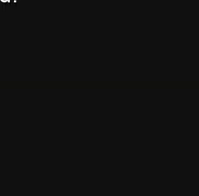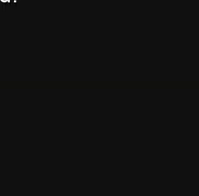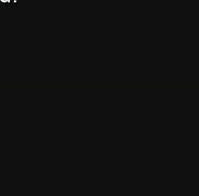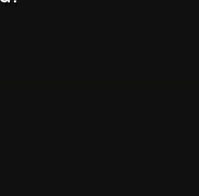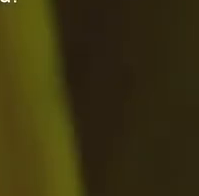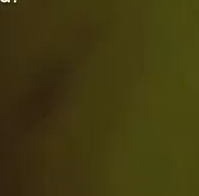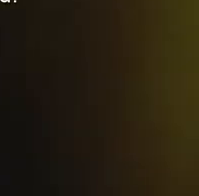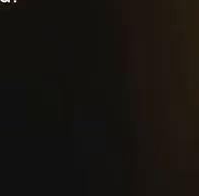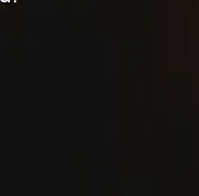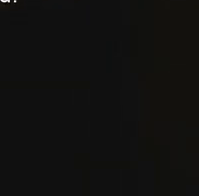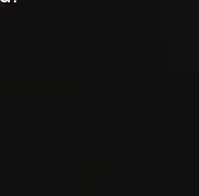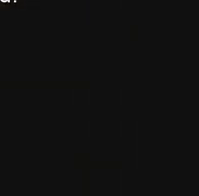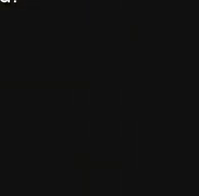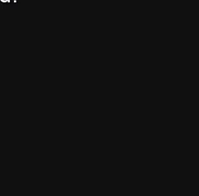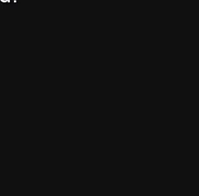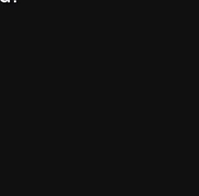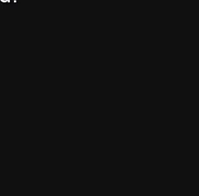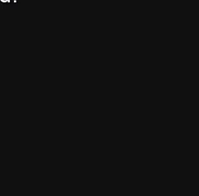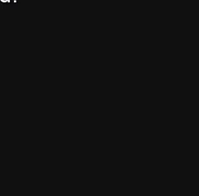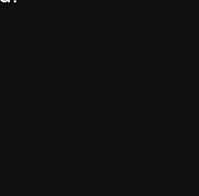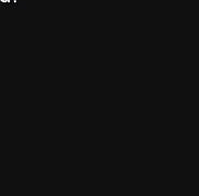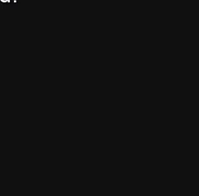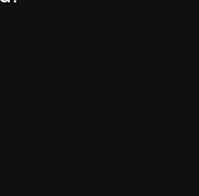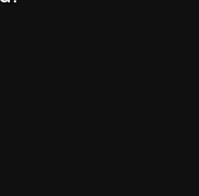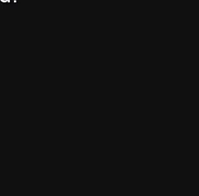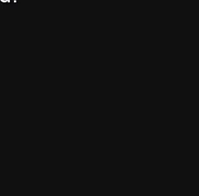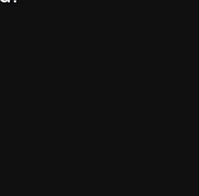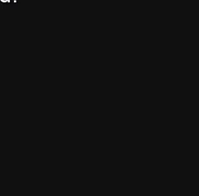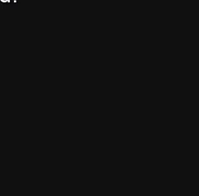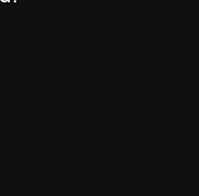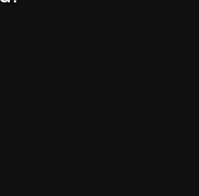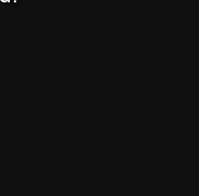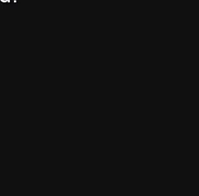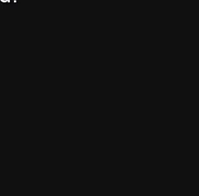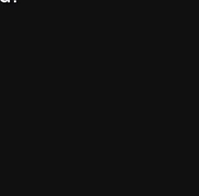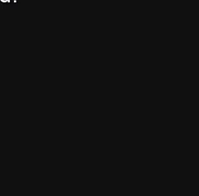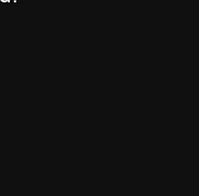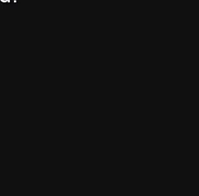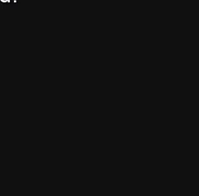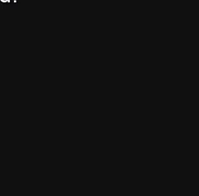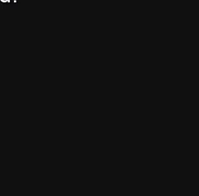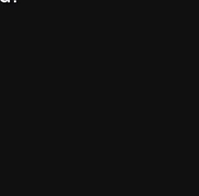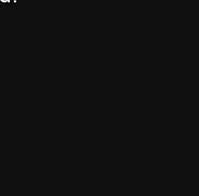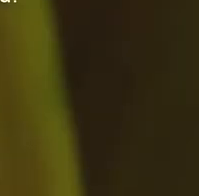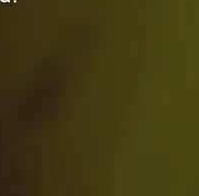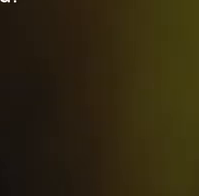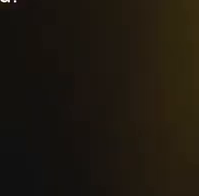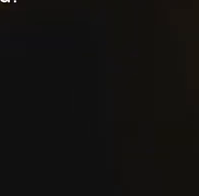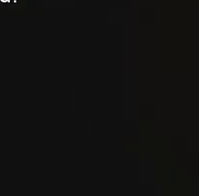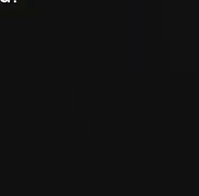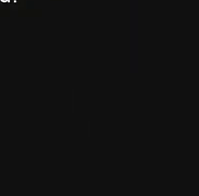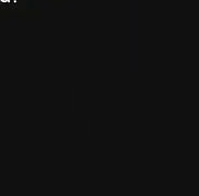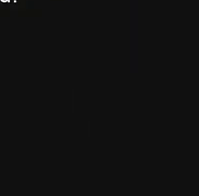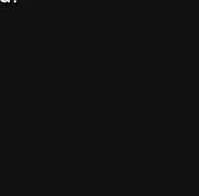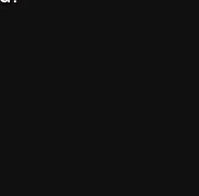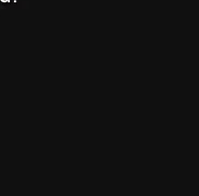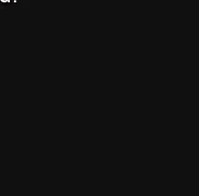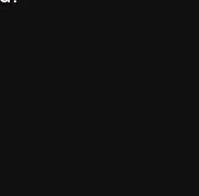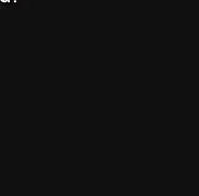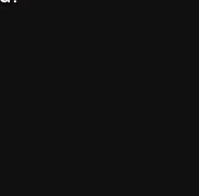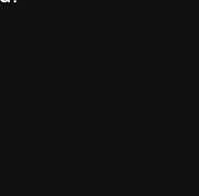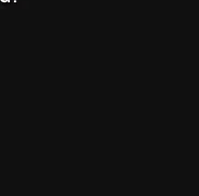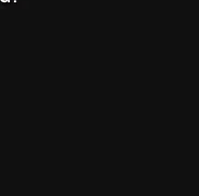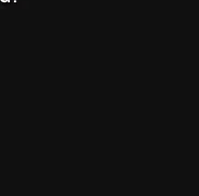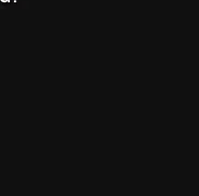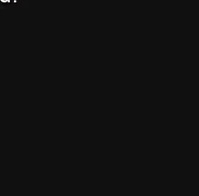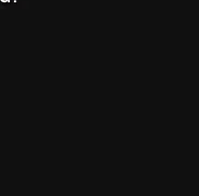Clasificación B15 Contenido para adolescentes mayores de 15 años Este programa puede contener